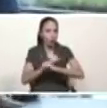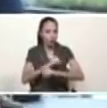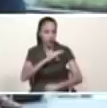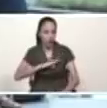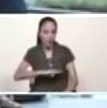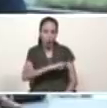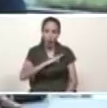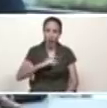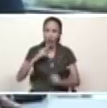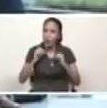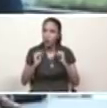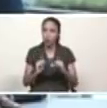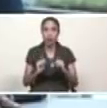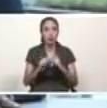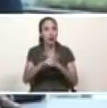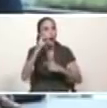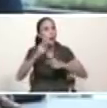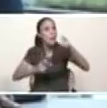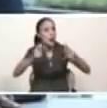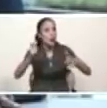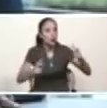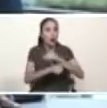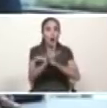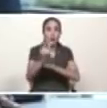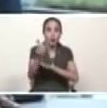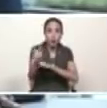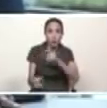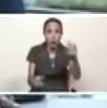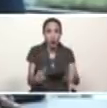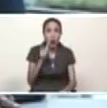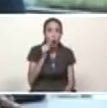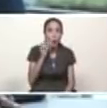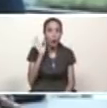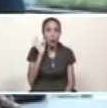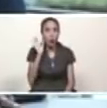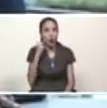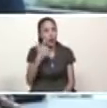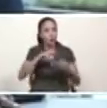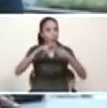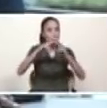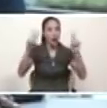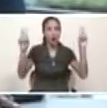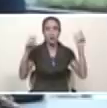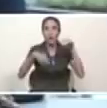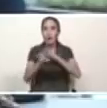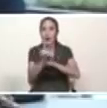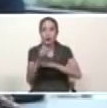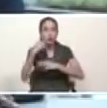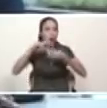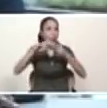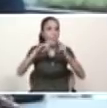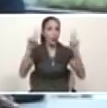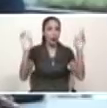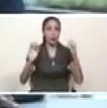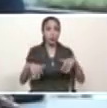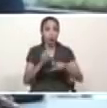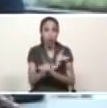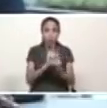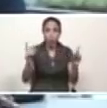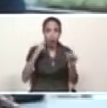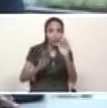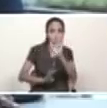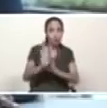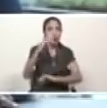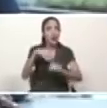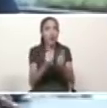los venezolanos y las venezolanas seguiremos defendiendo la paz de nuestro país la democracia de nuestra patria la